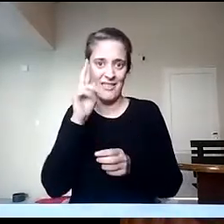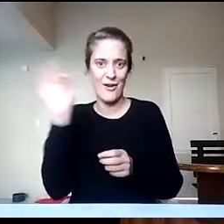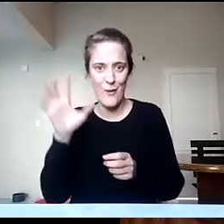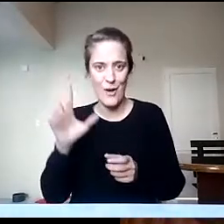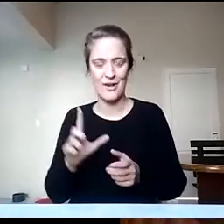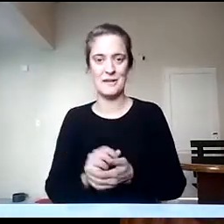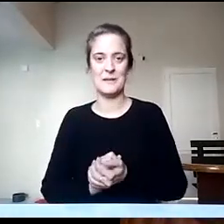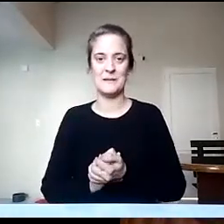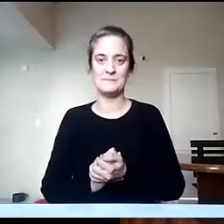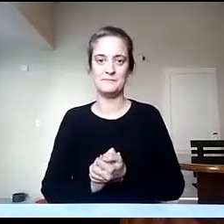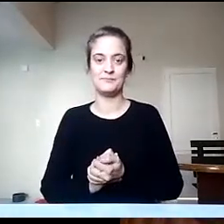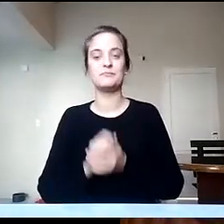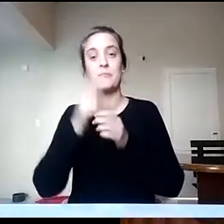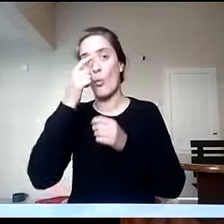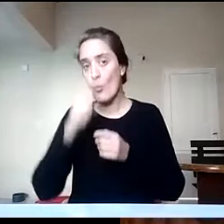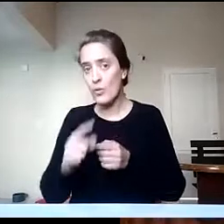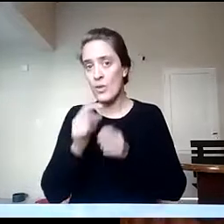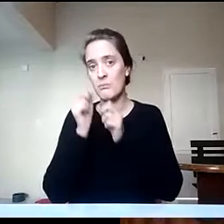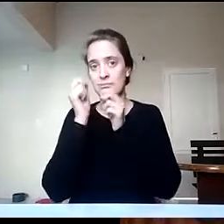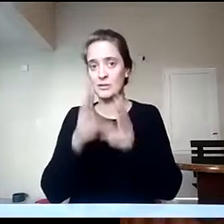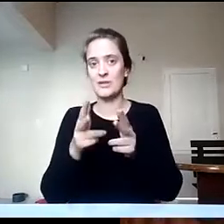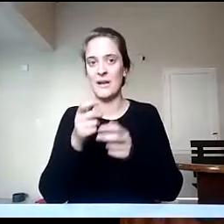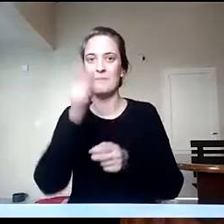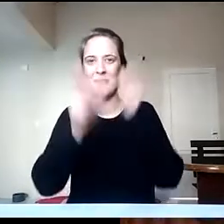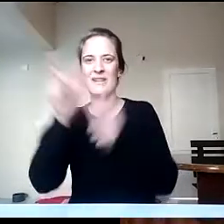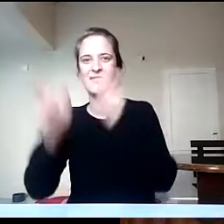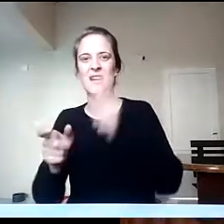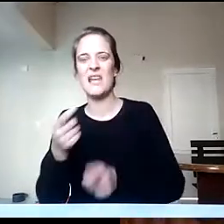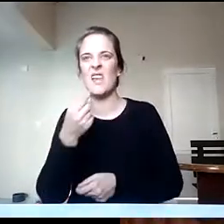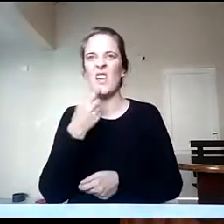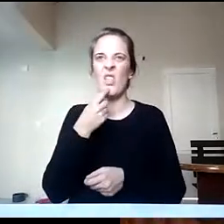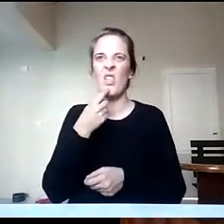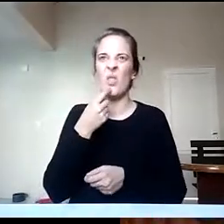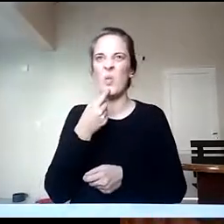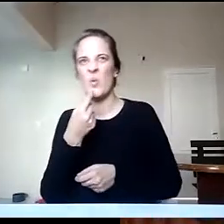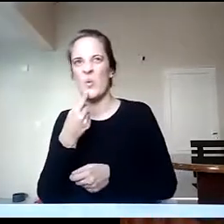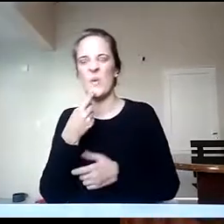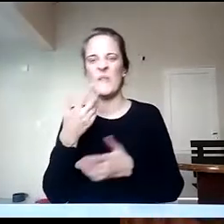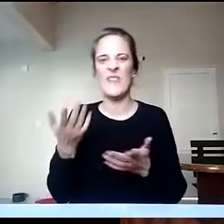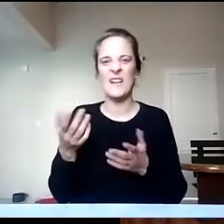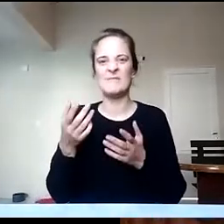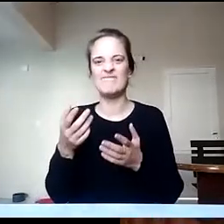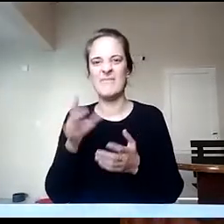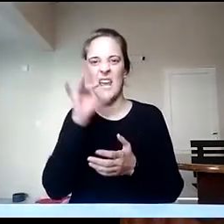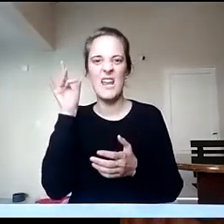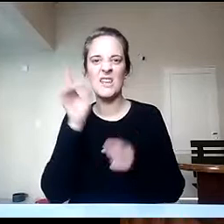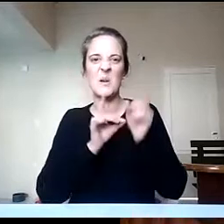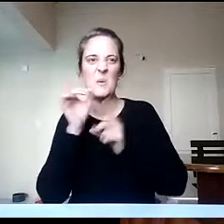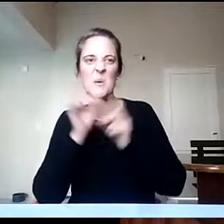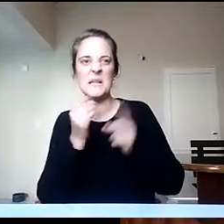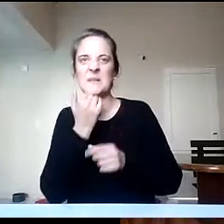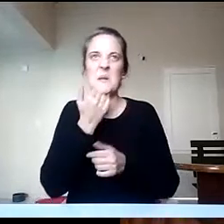aquellos estudiantes que no tienen claro qué quieren estudiar, pero sí creen que la docencia puede ser una opción porque